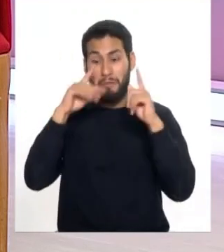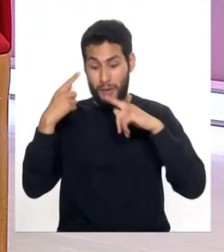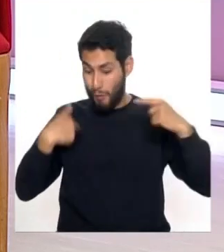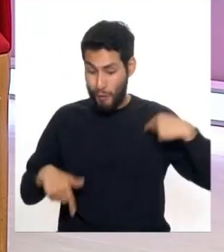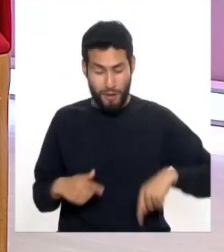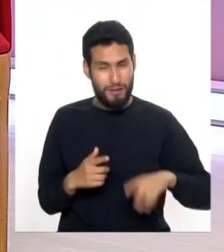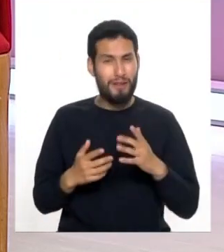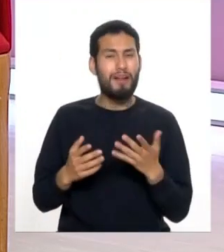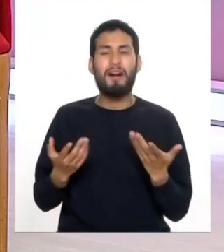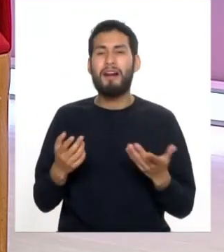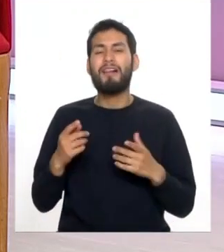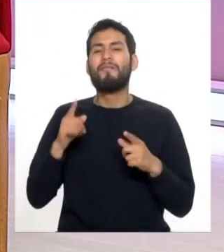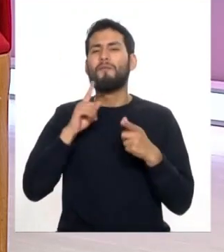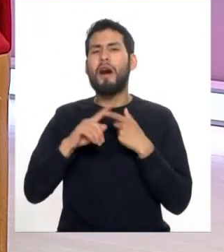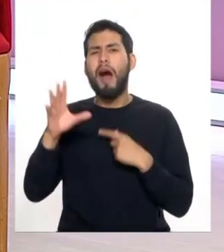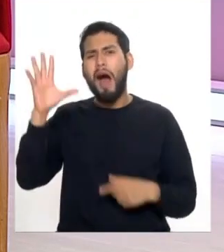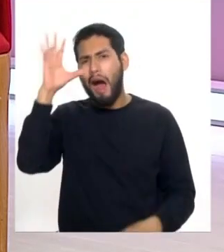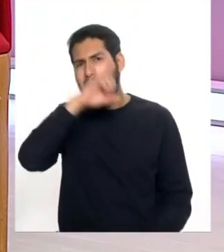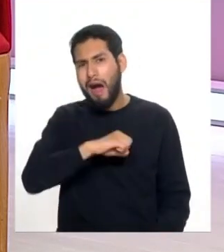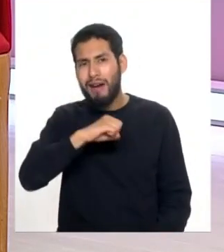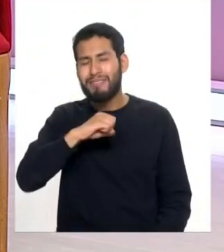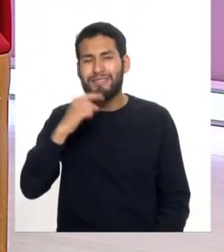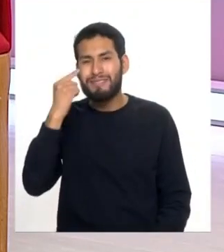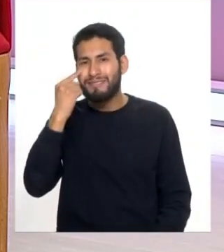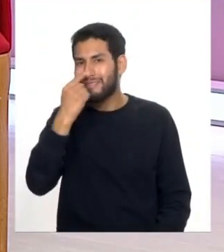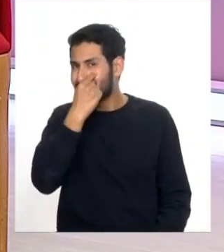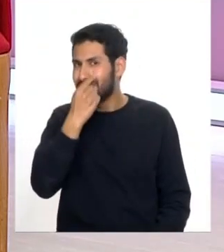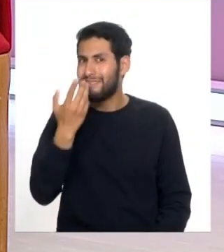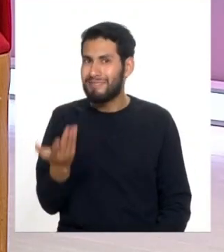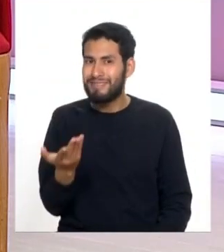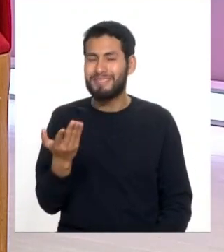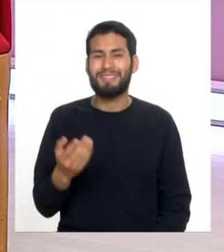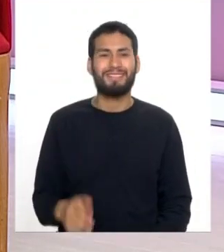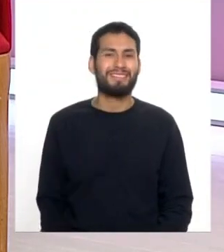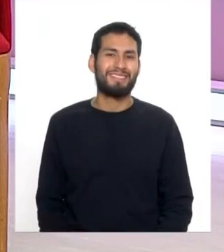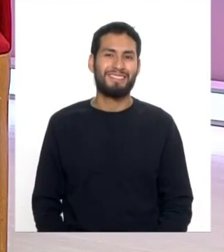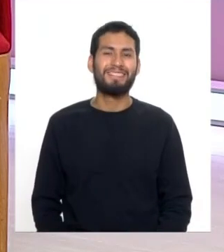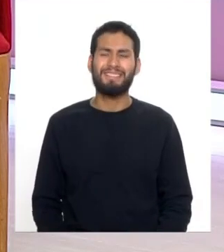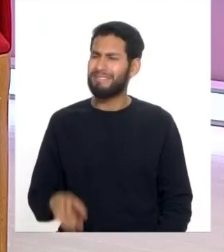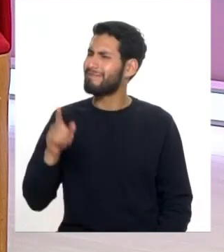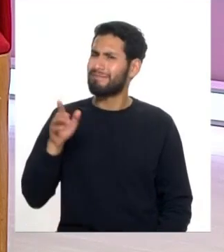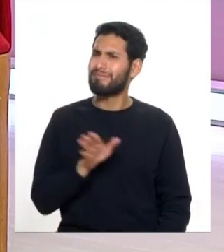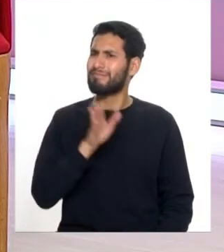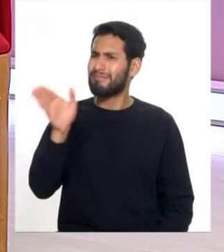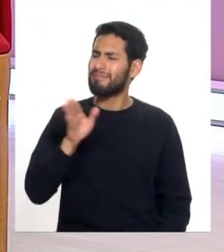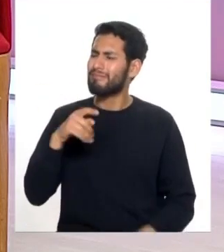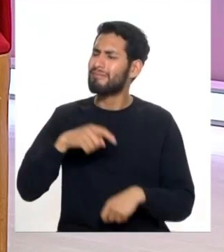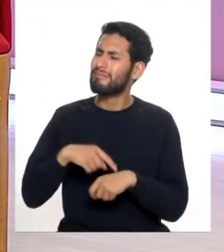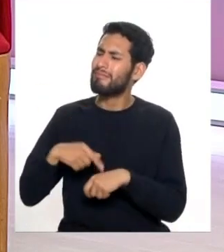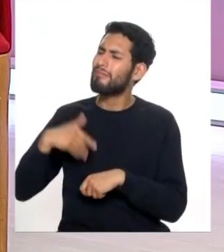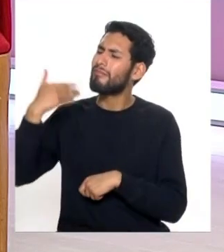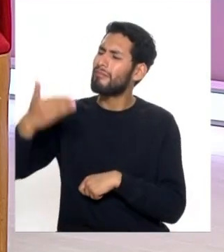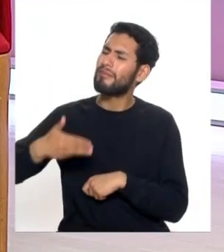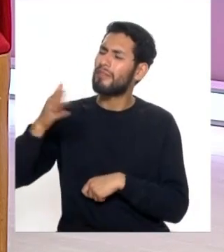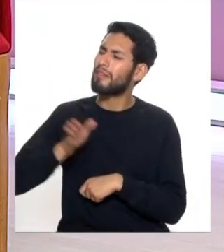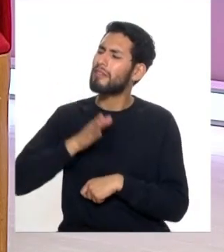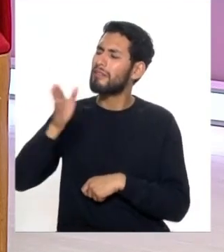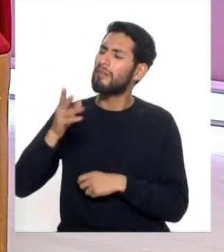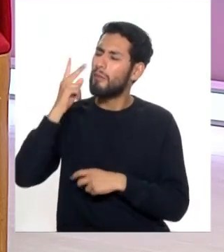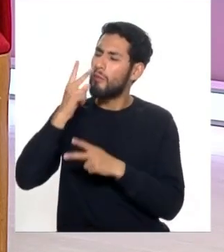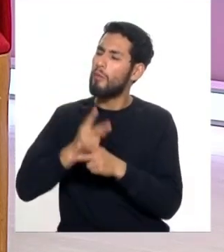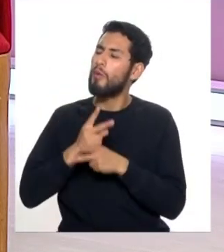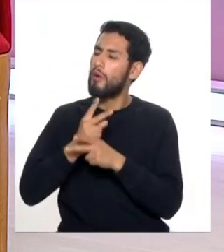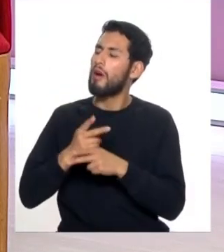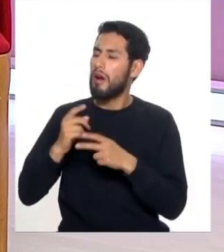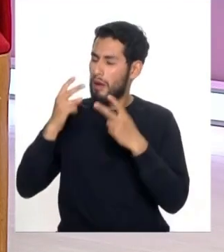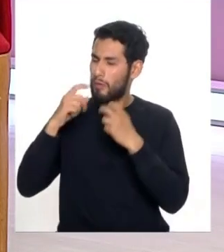pronto de un chequeo general pero a veces dejamos de lado el tema ocular cada cuánto tiempo es recomendable hacer un chequeo preventivo sobre todo